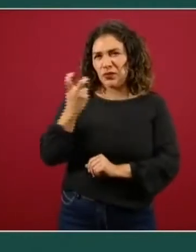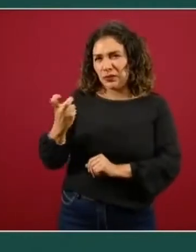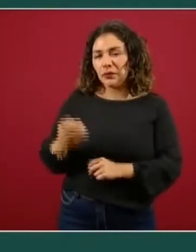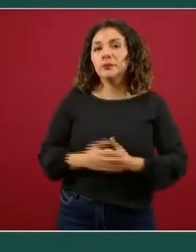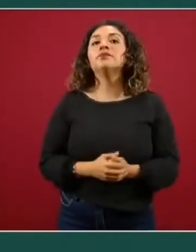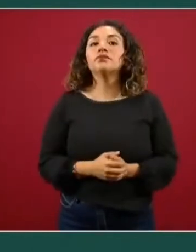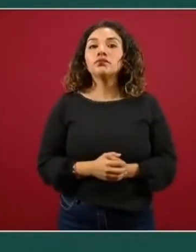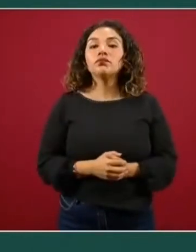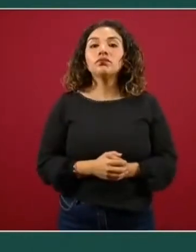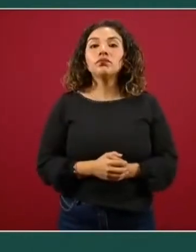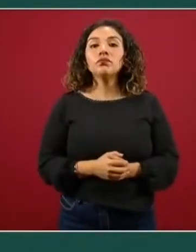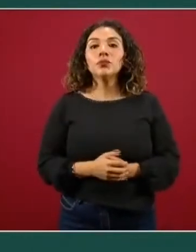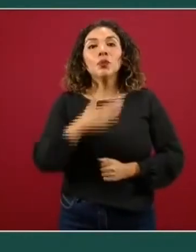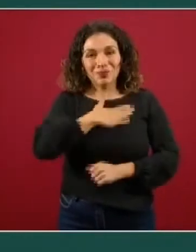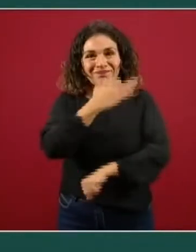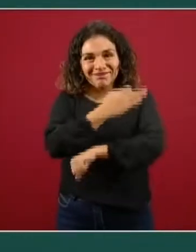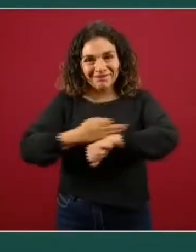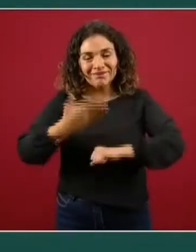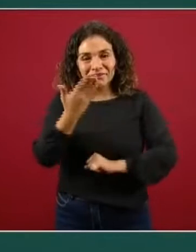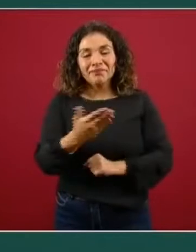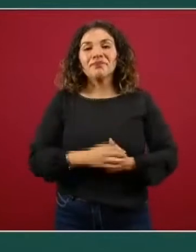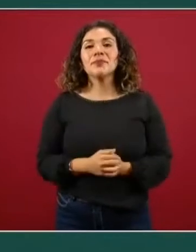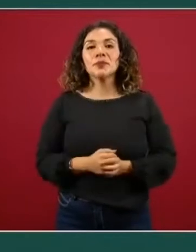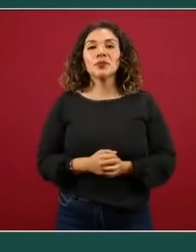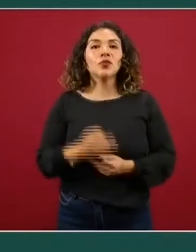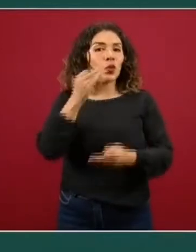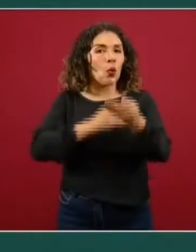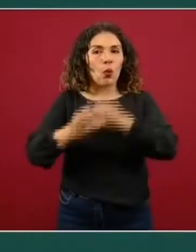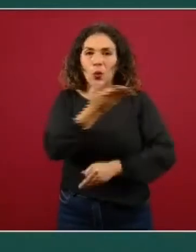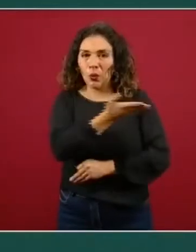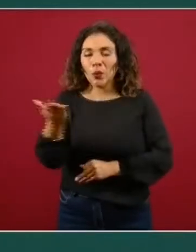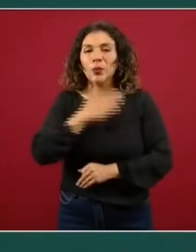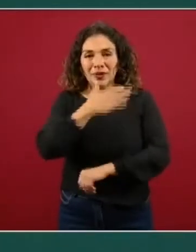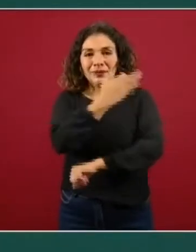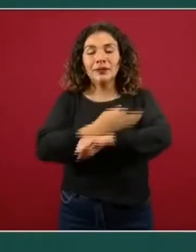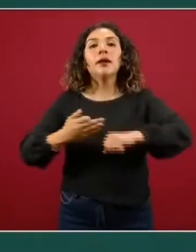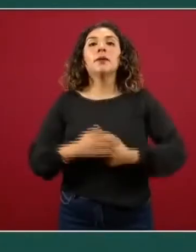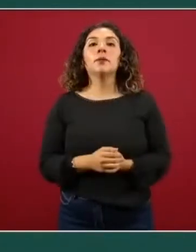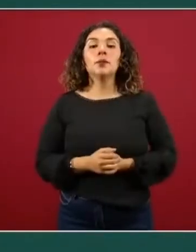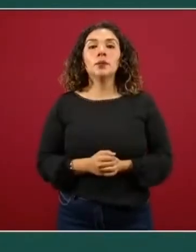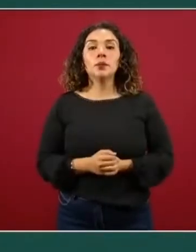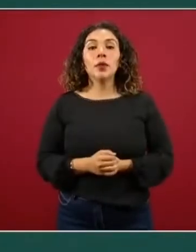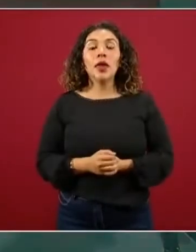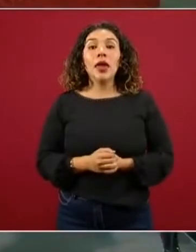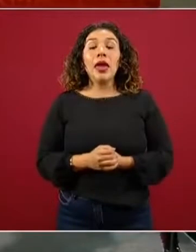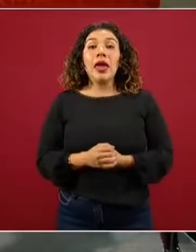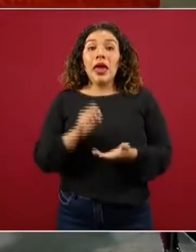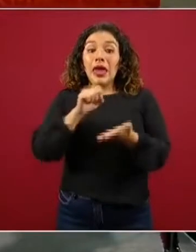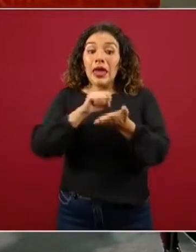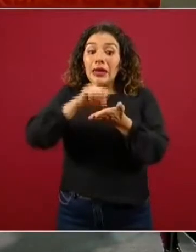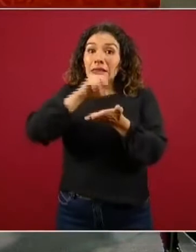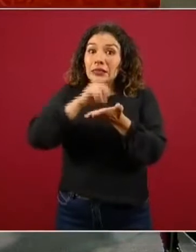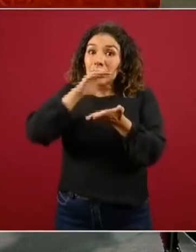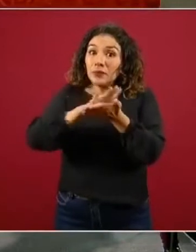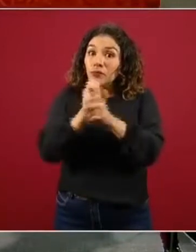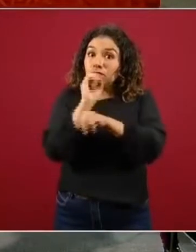favor. Sí, buenas tardes, señor secretario. Buenas tardes a todas y a todos. Las inscripciones y reinscripciones